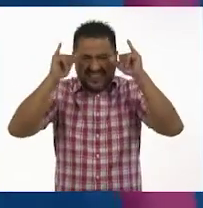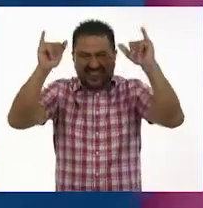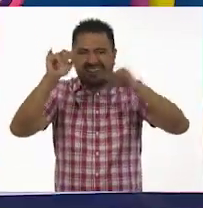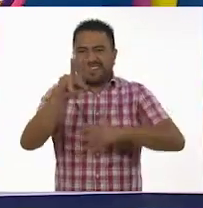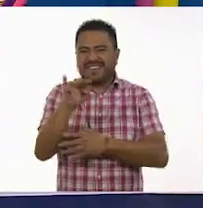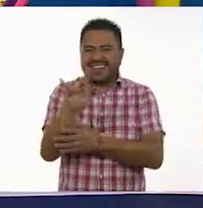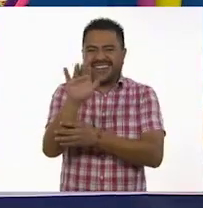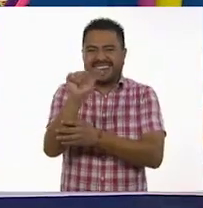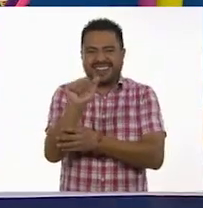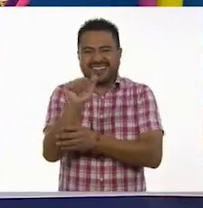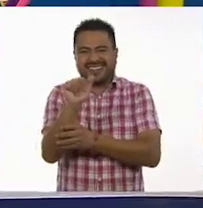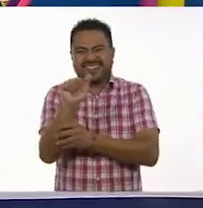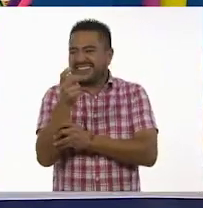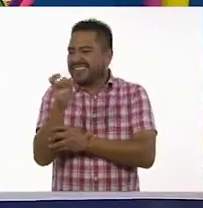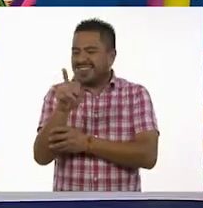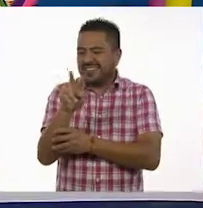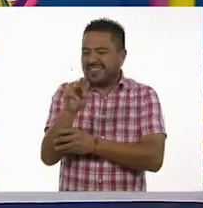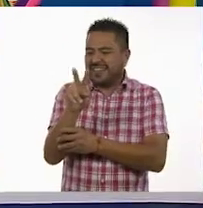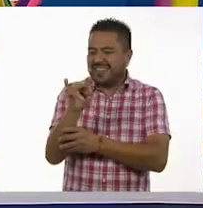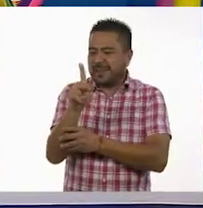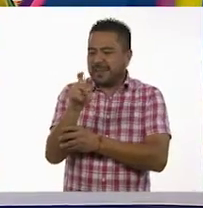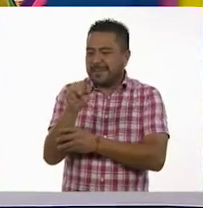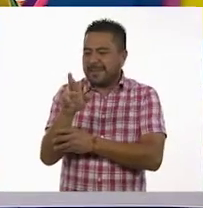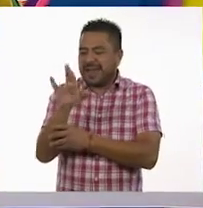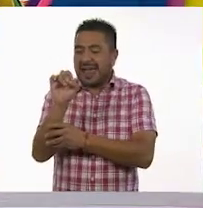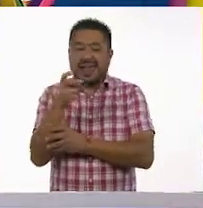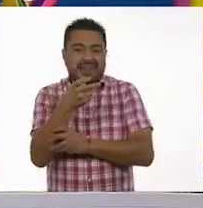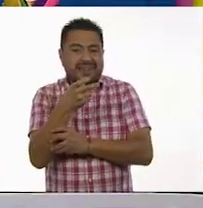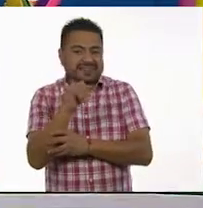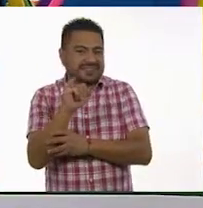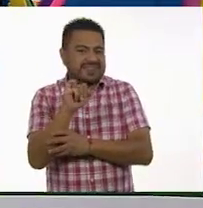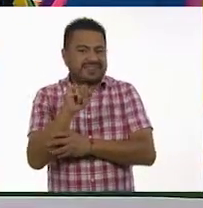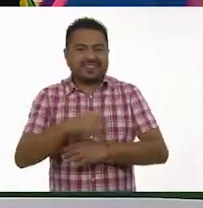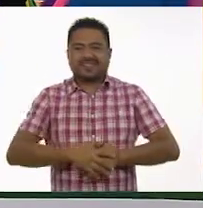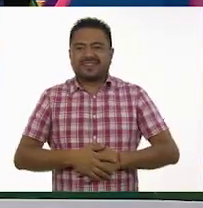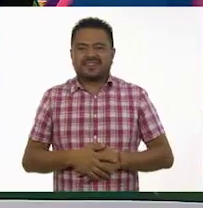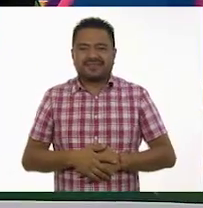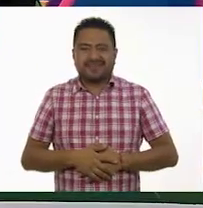vaca es vivíparo. Perfecto, es vivípara.